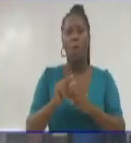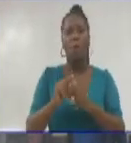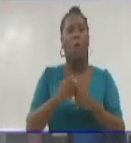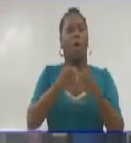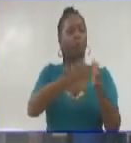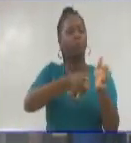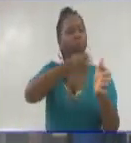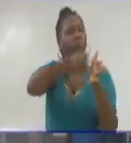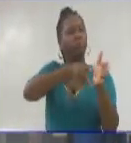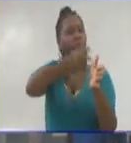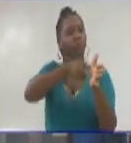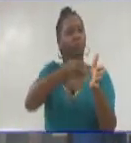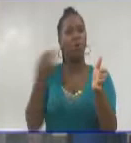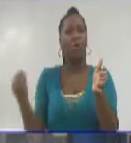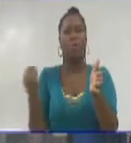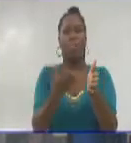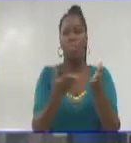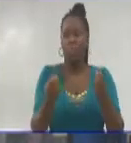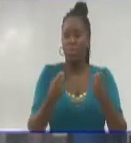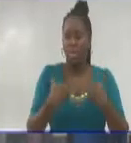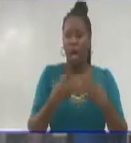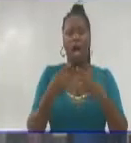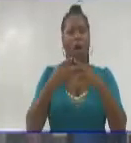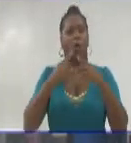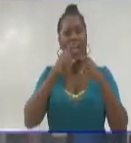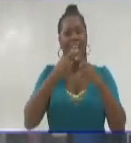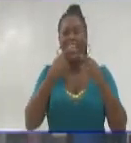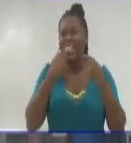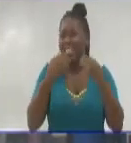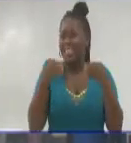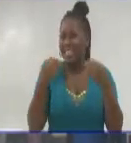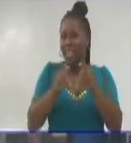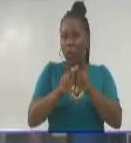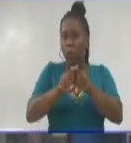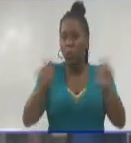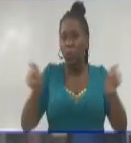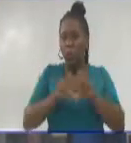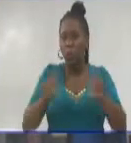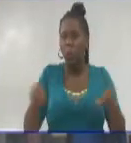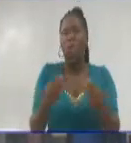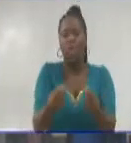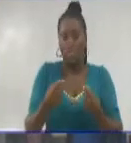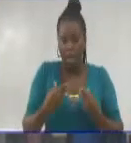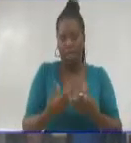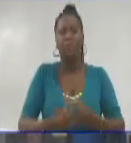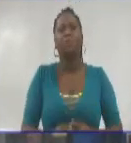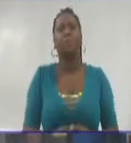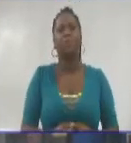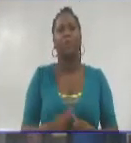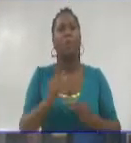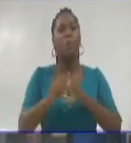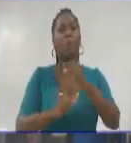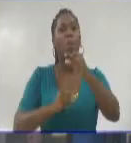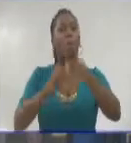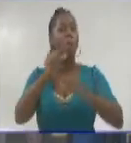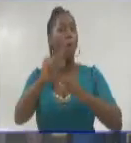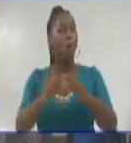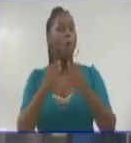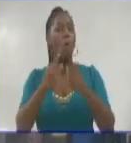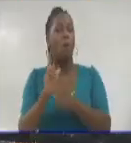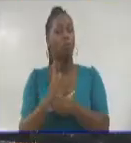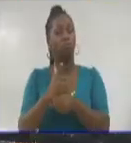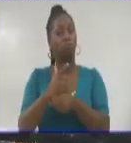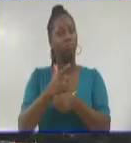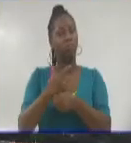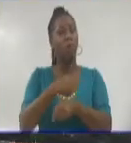que nos están llegando de Cubana de Bronce. Y que nos ha obligado a tratar de recuperar los atrasos que tenemos